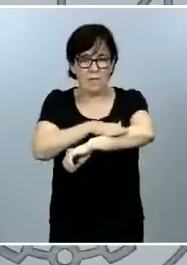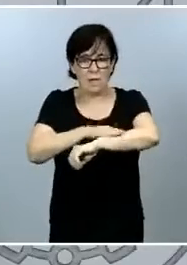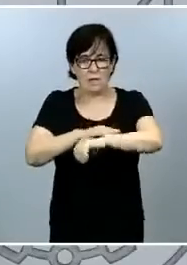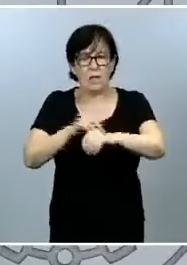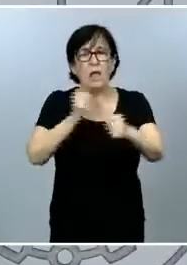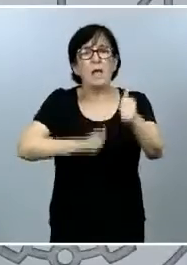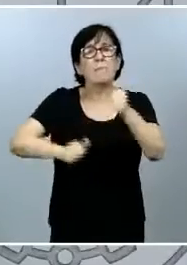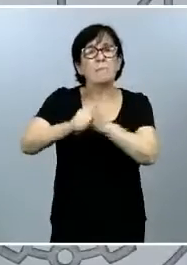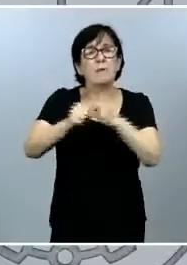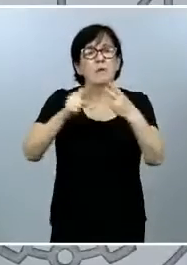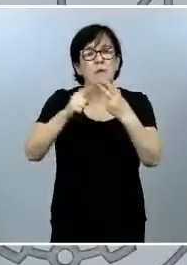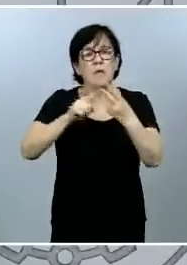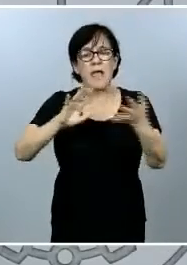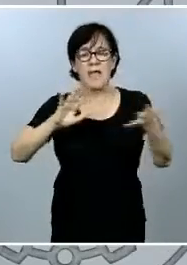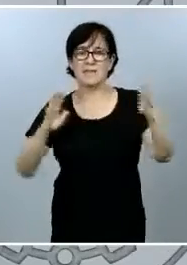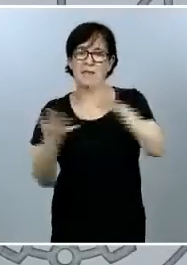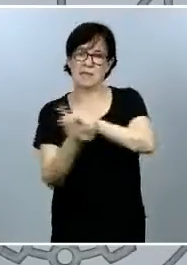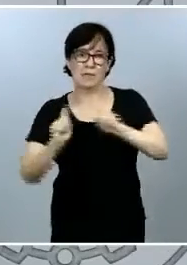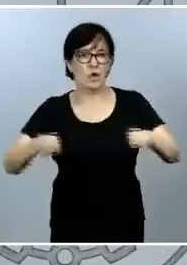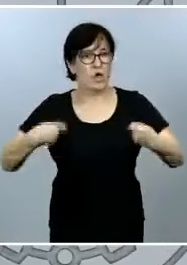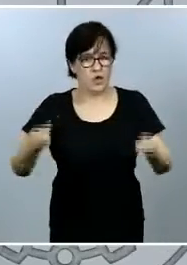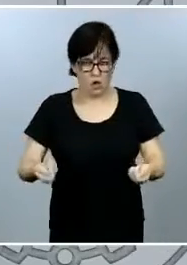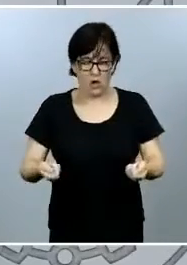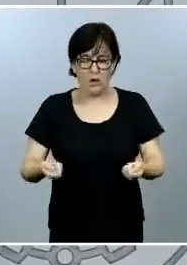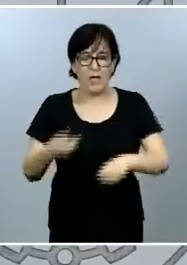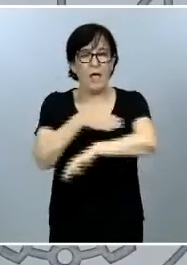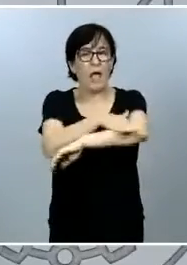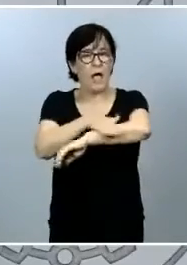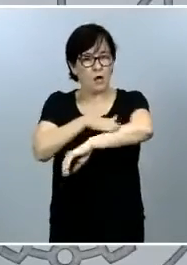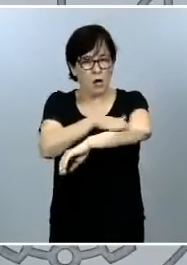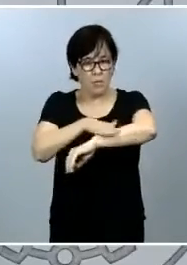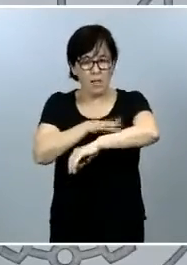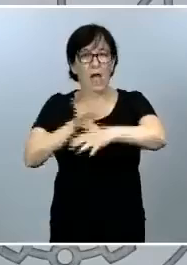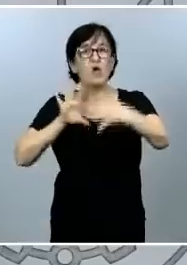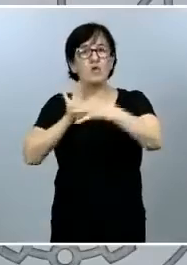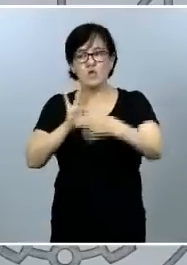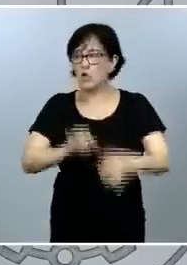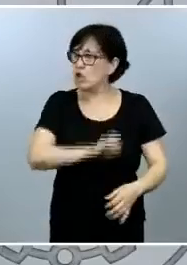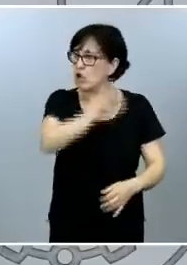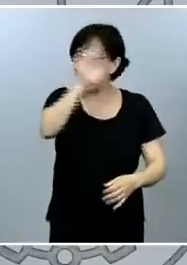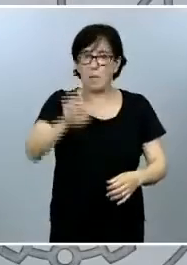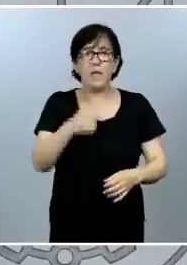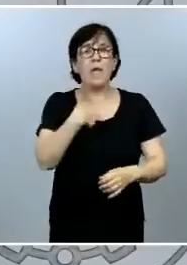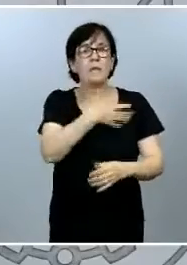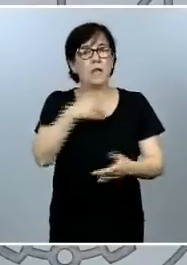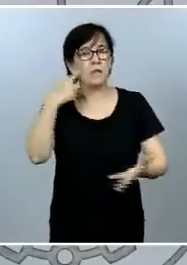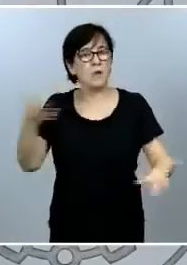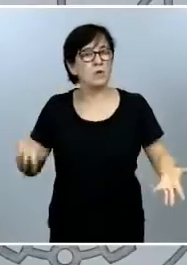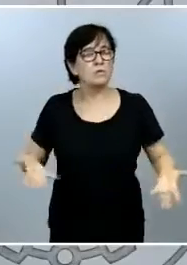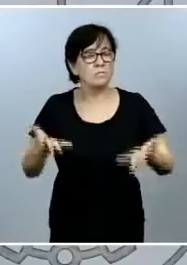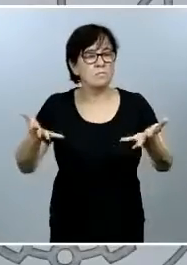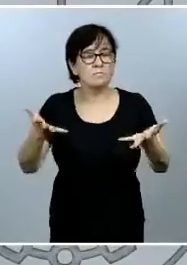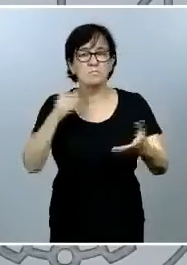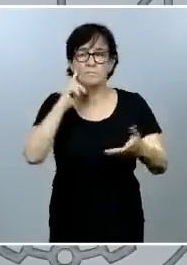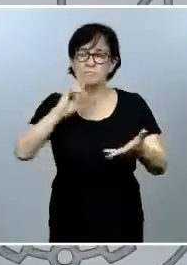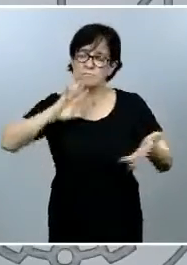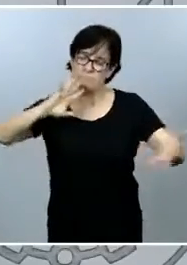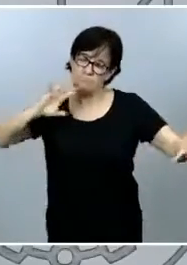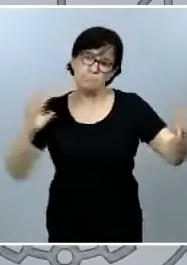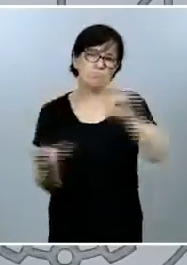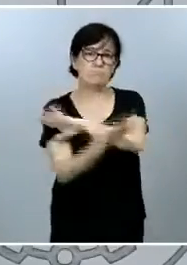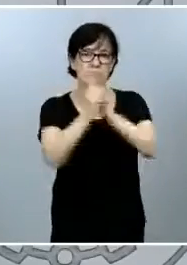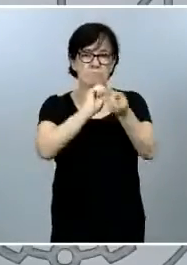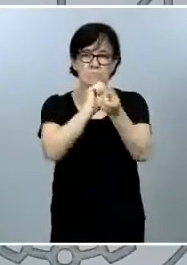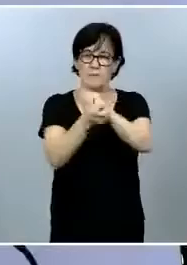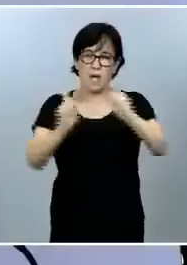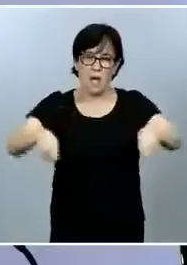es la transición ecológica. El Gobierno y también la Unión Europea queremos impulsar una auténtica revolución verde de cara a